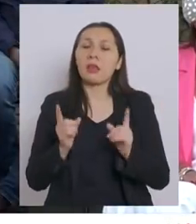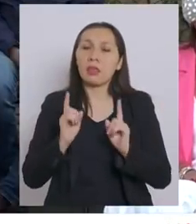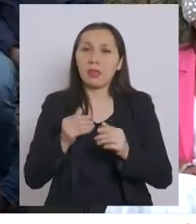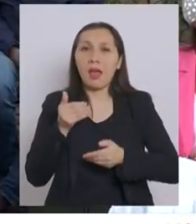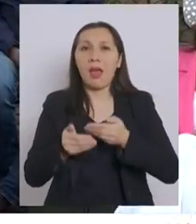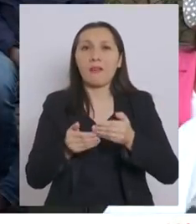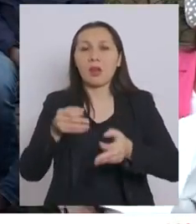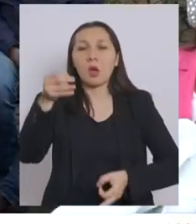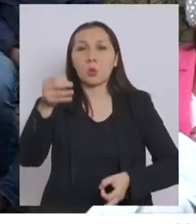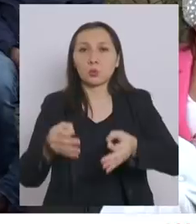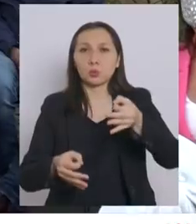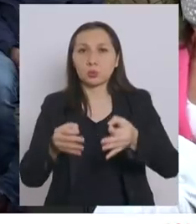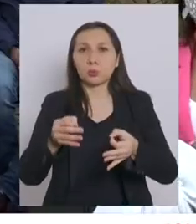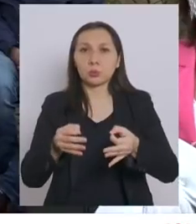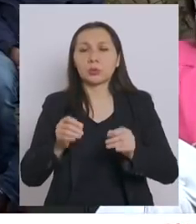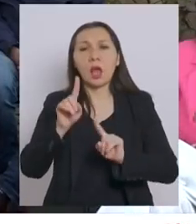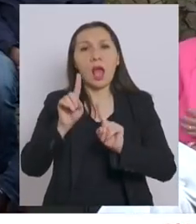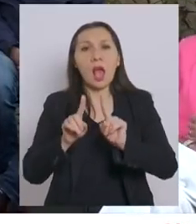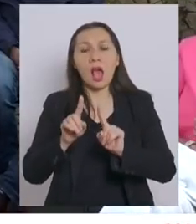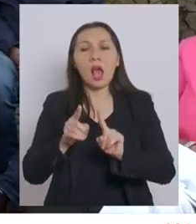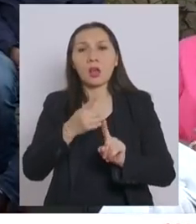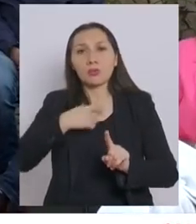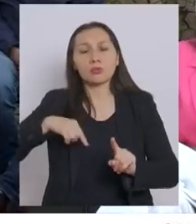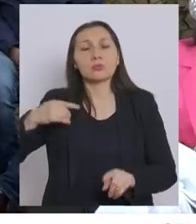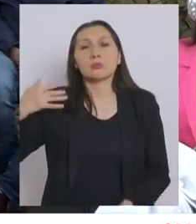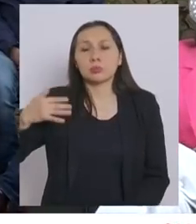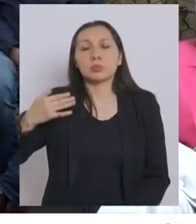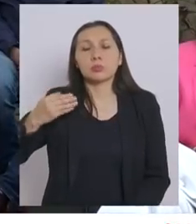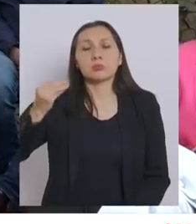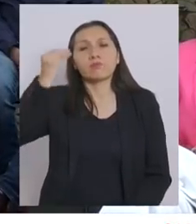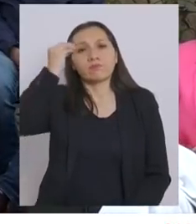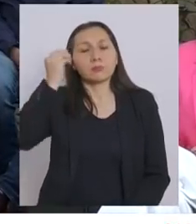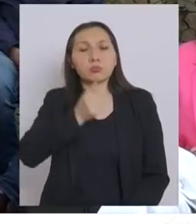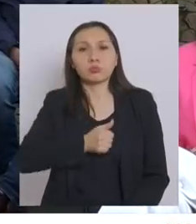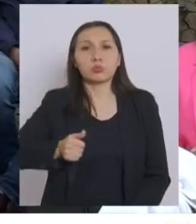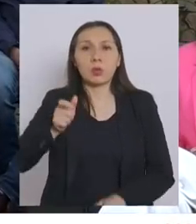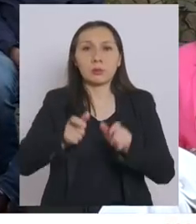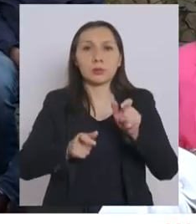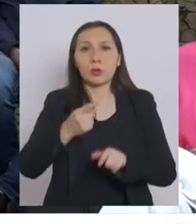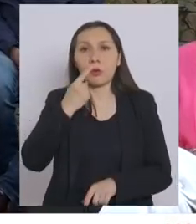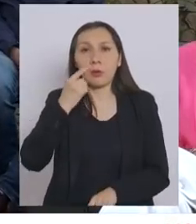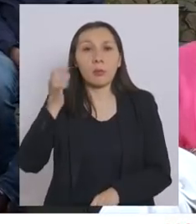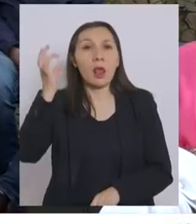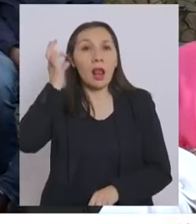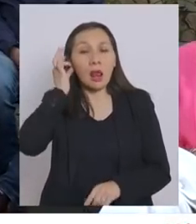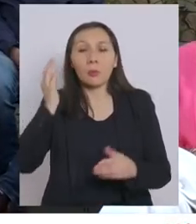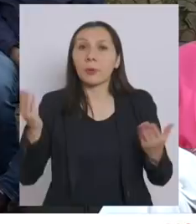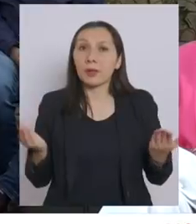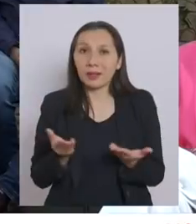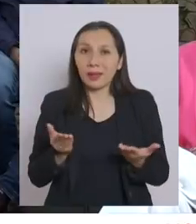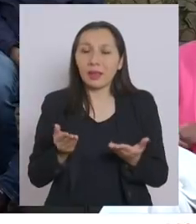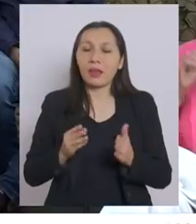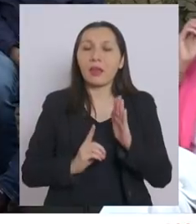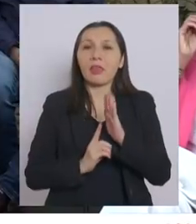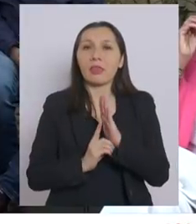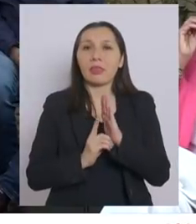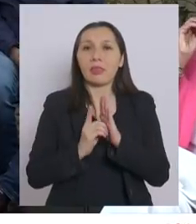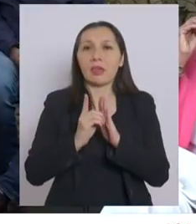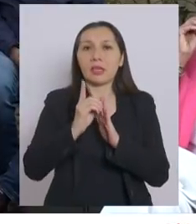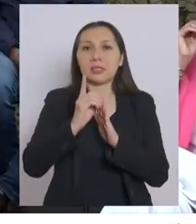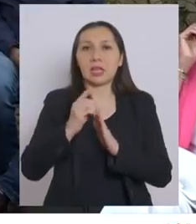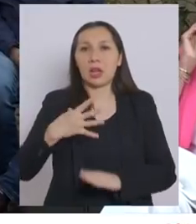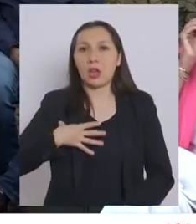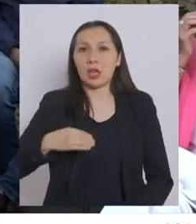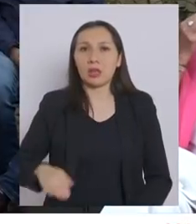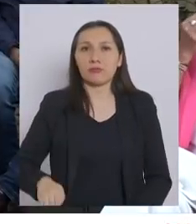avance en justicia en algo que nos importa a todas las personas, hombres y mujeres, que es el desarrollo de nuestros